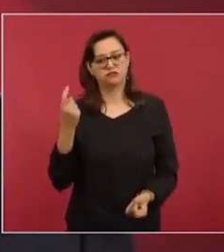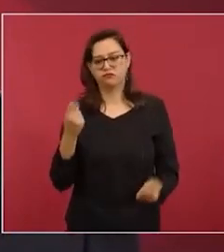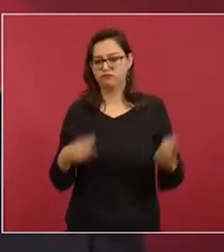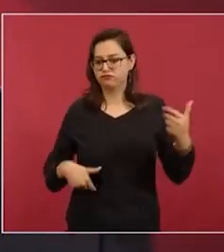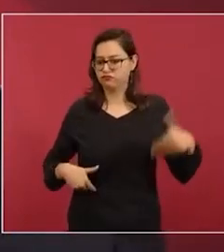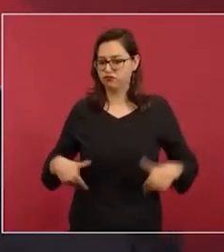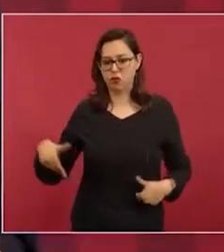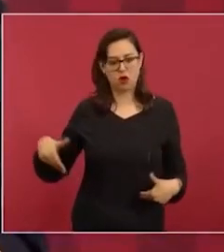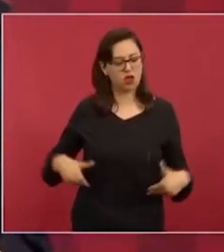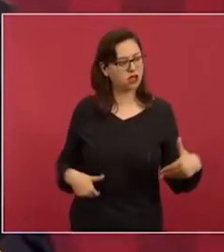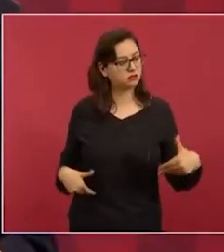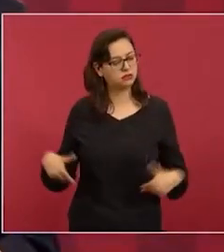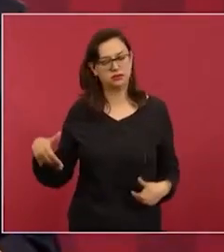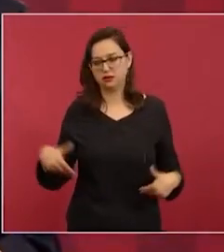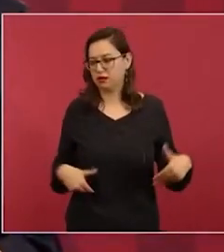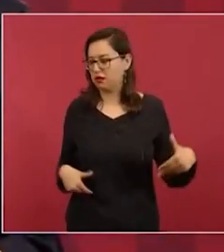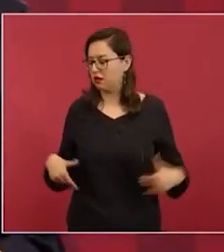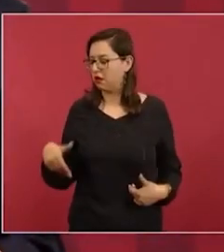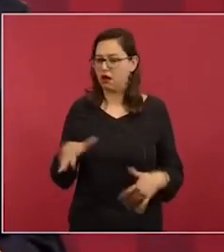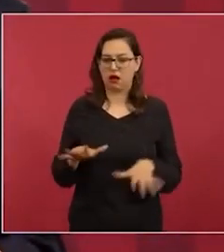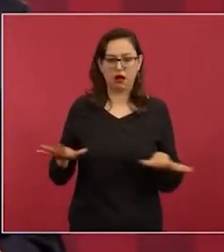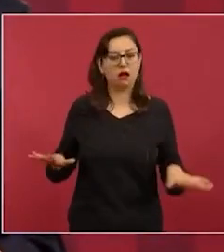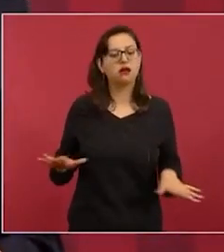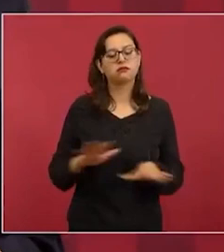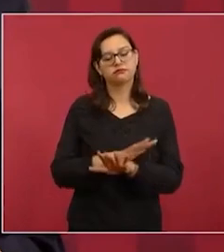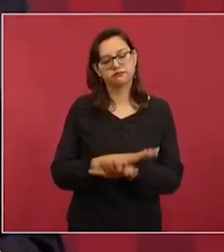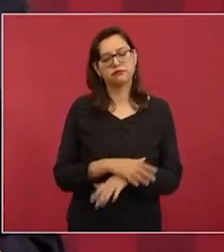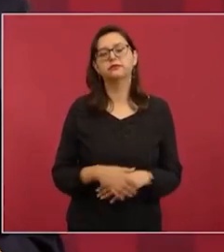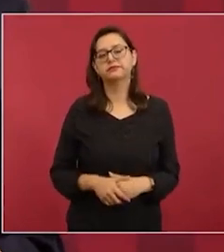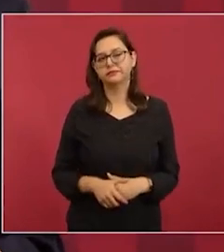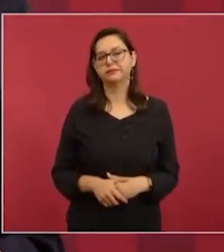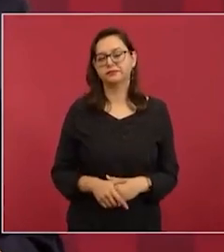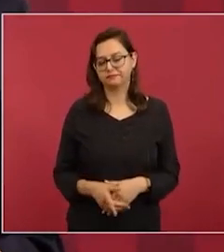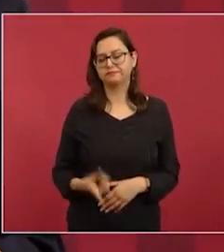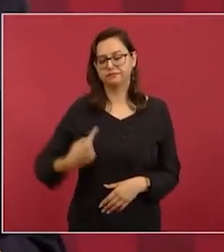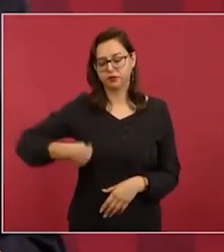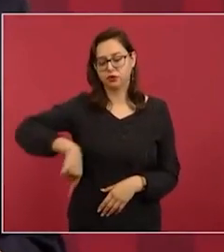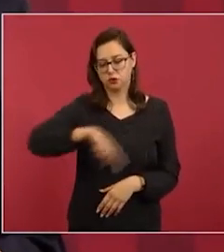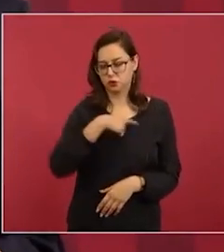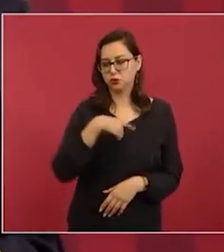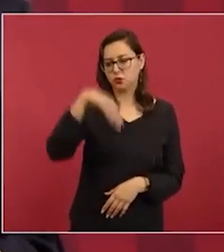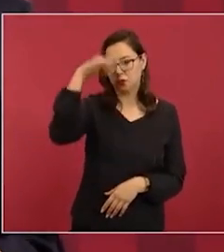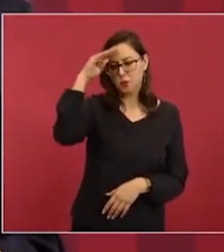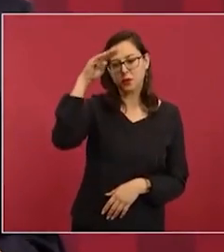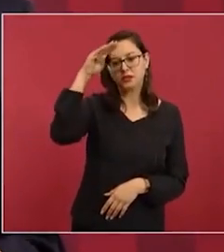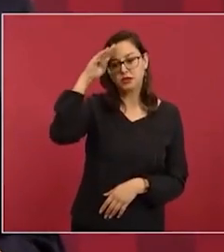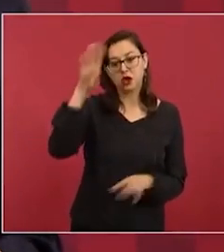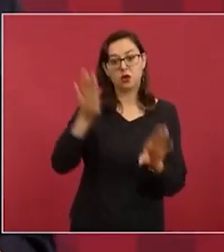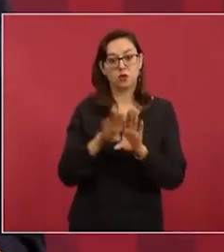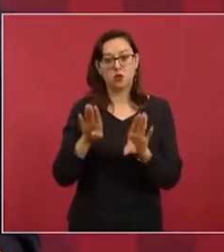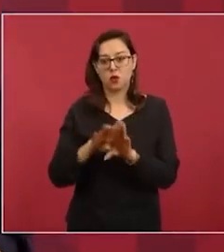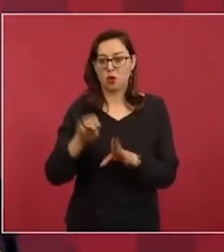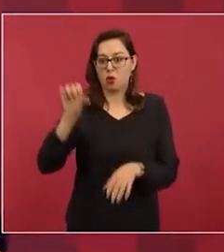Ayer y hoy de noche